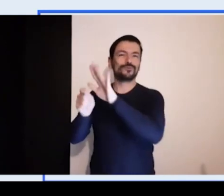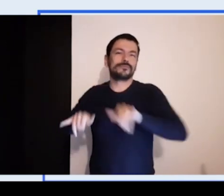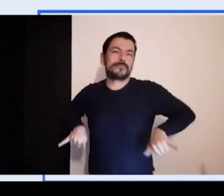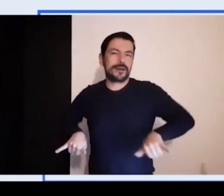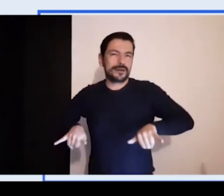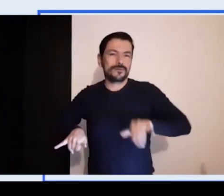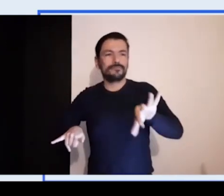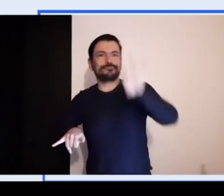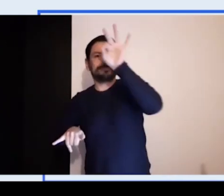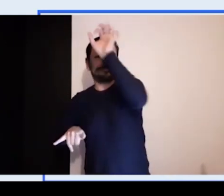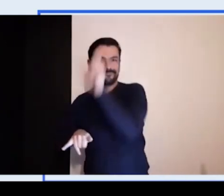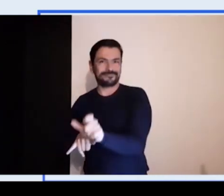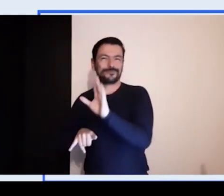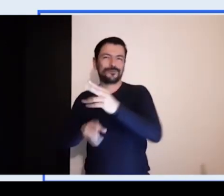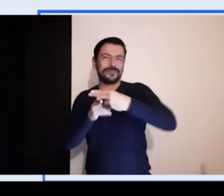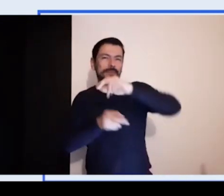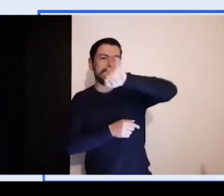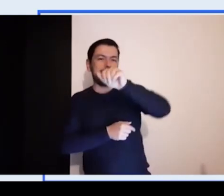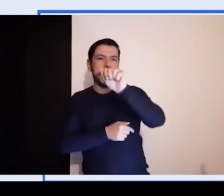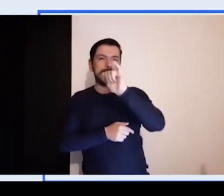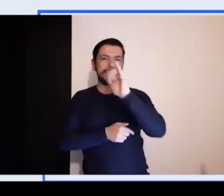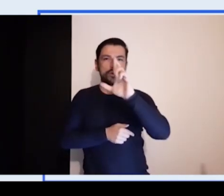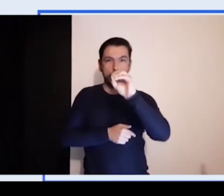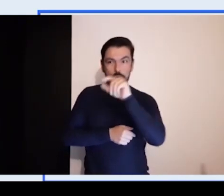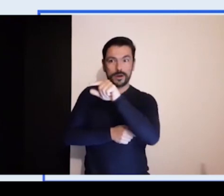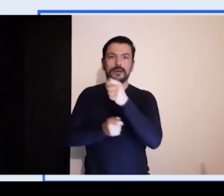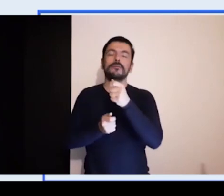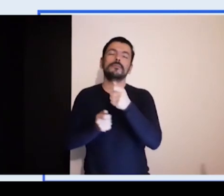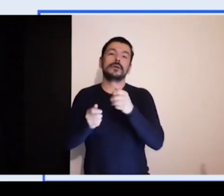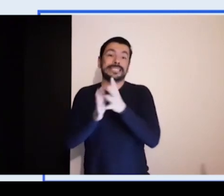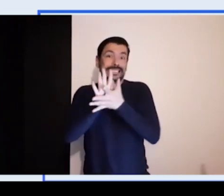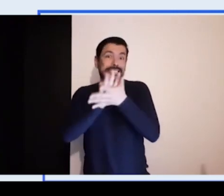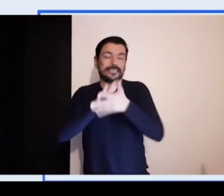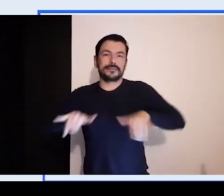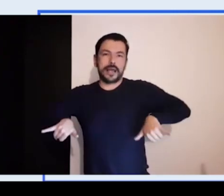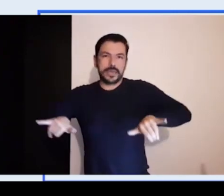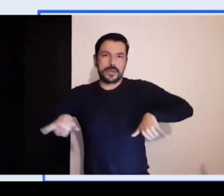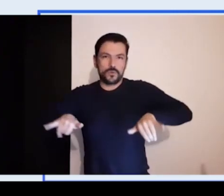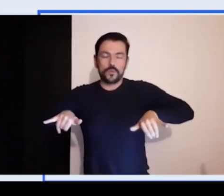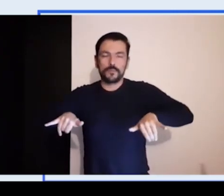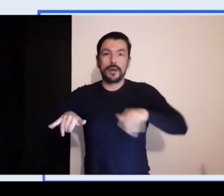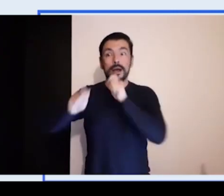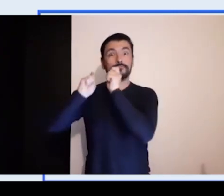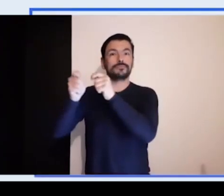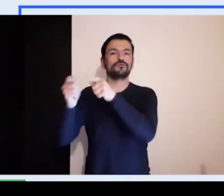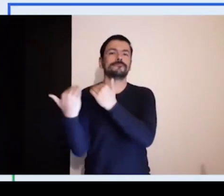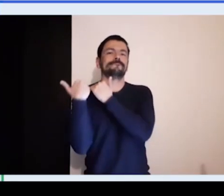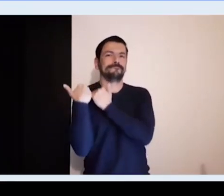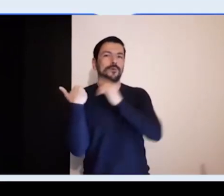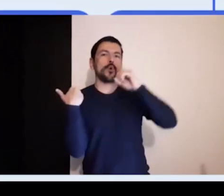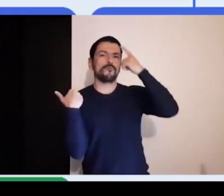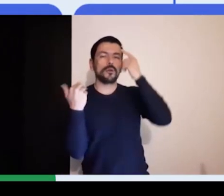relacionados con el sector discapacidad. En este momento, el consejero para la Participación de las Personas con Discapacidad